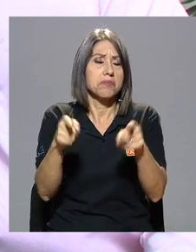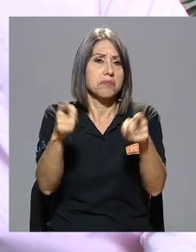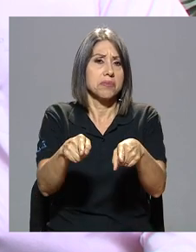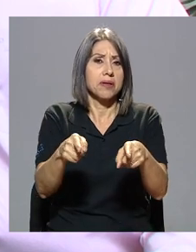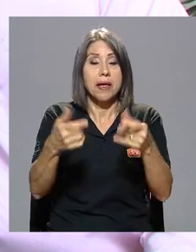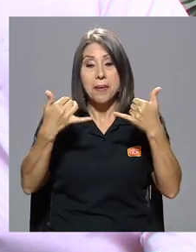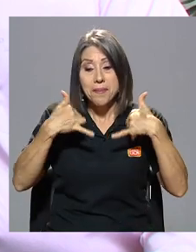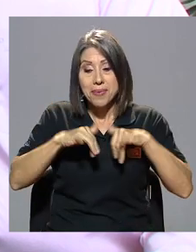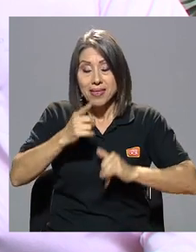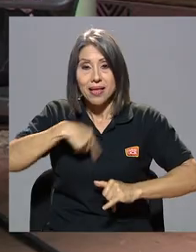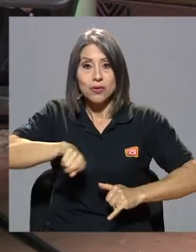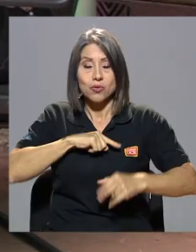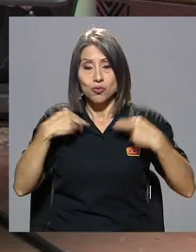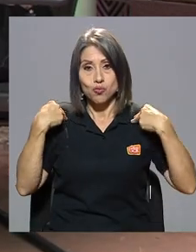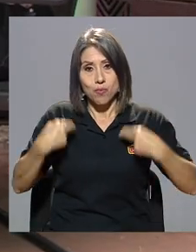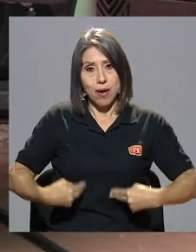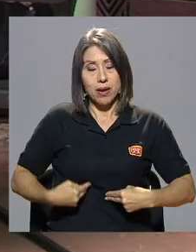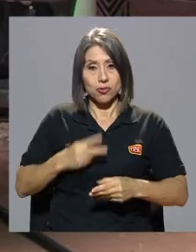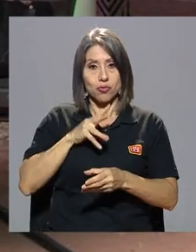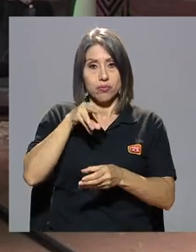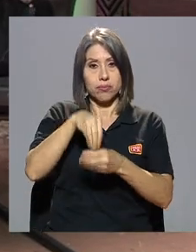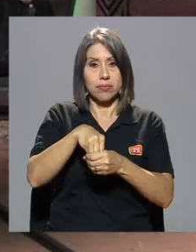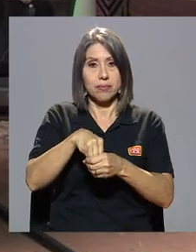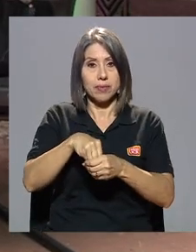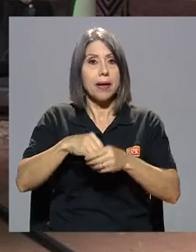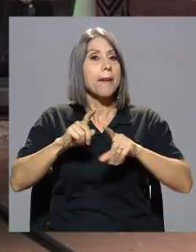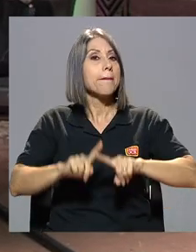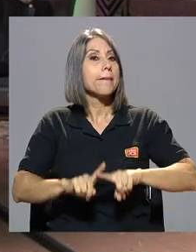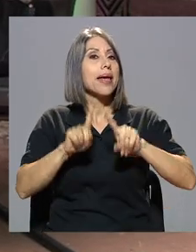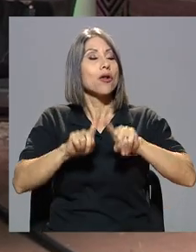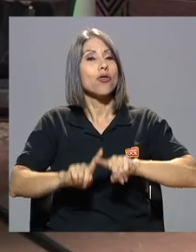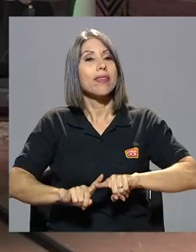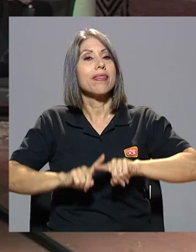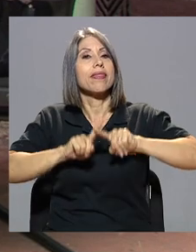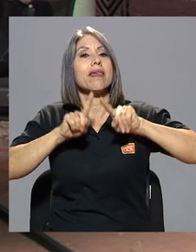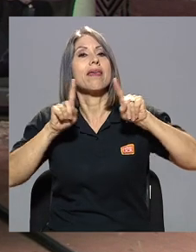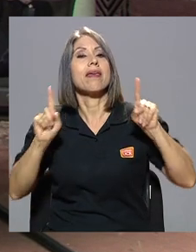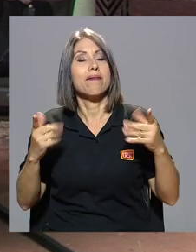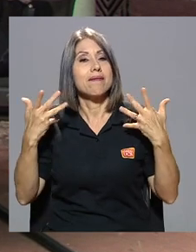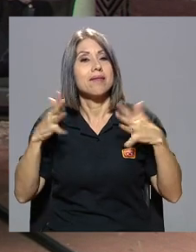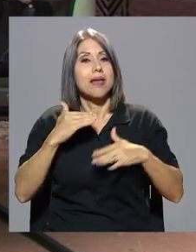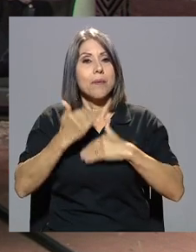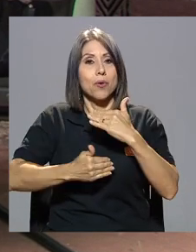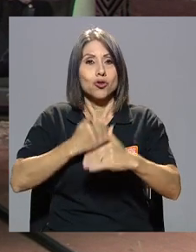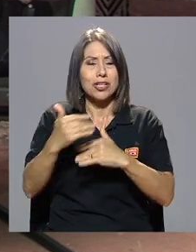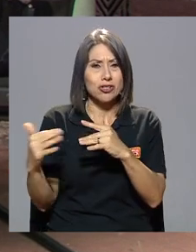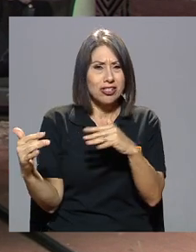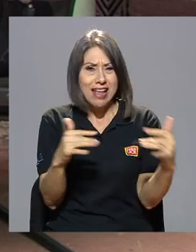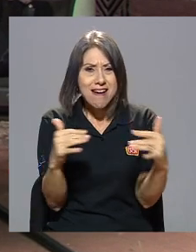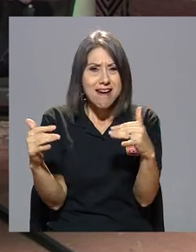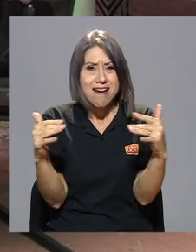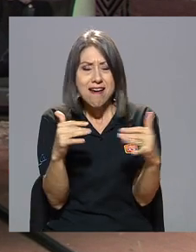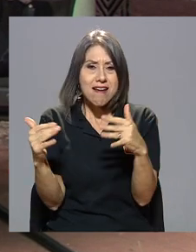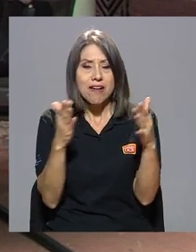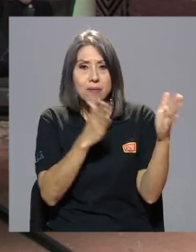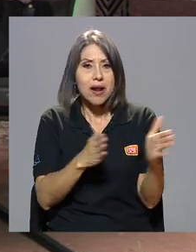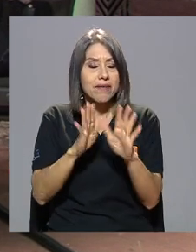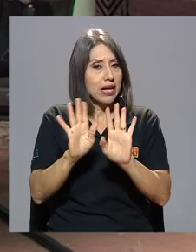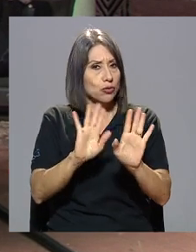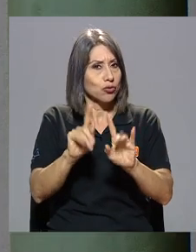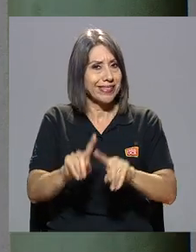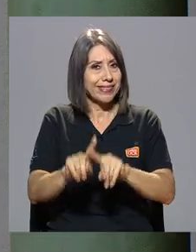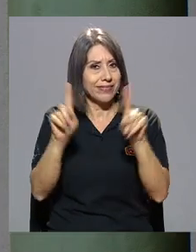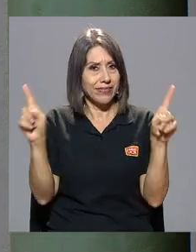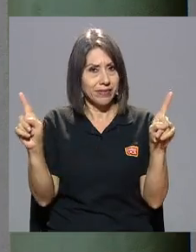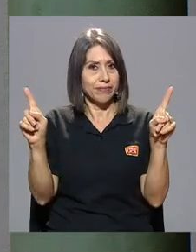suceden mientras los humanos estemos interviniendo pero otra cosa es ya procesos de guerra planificados